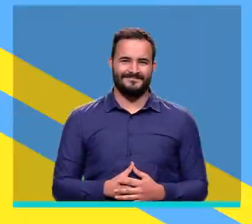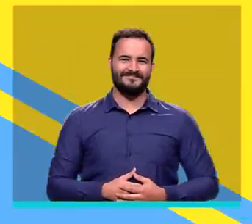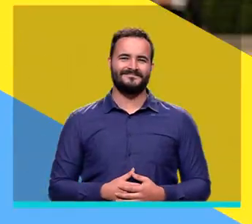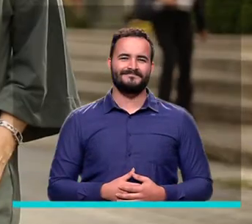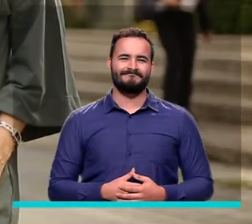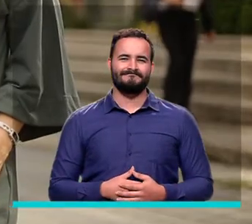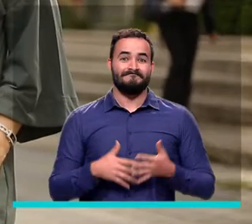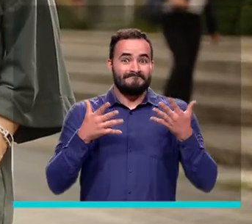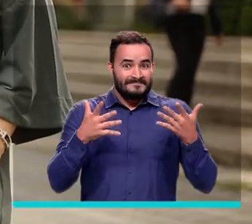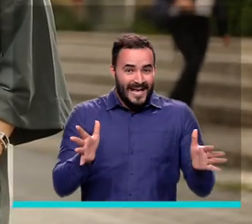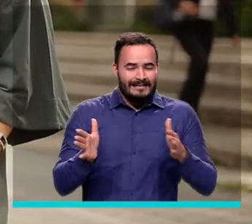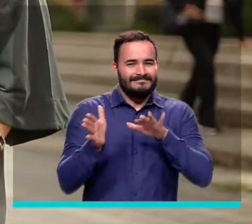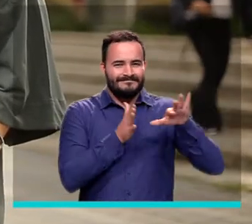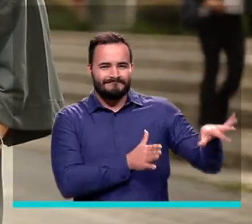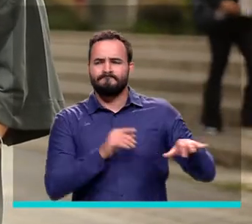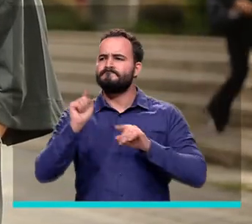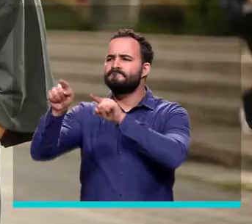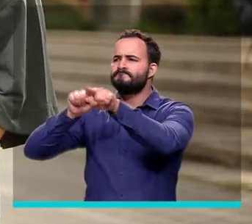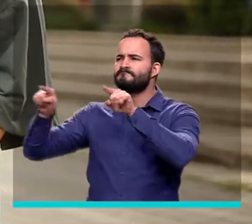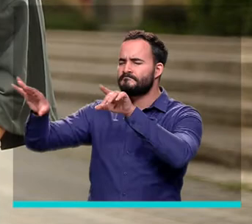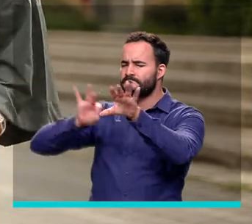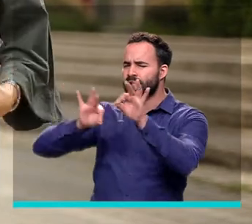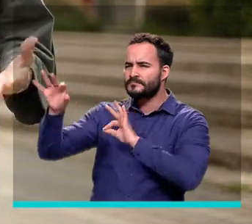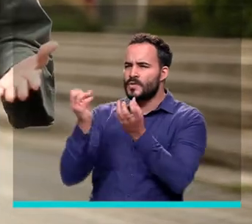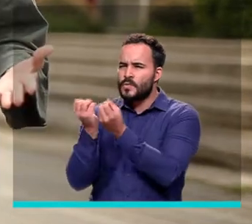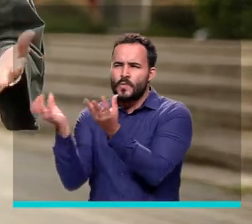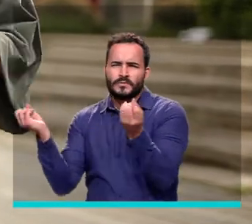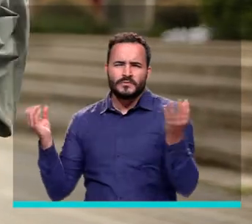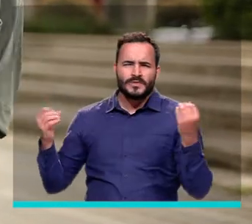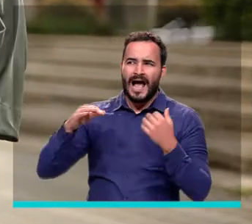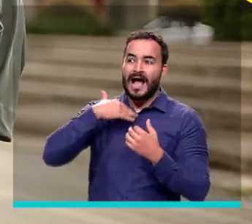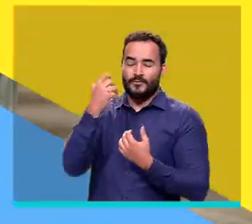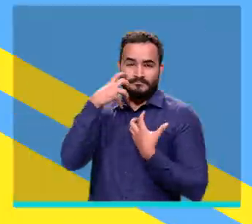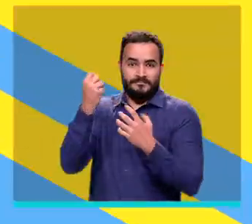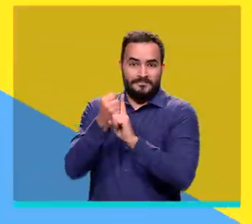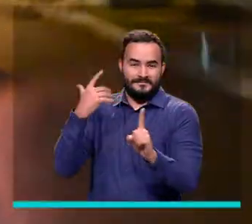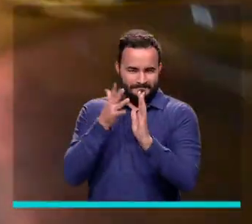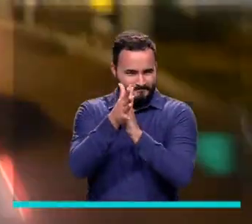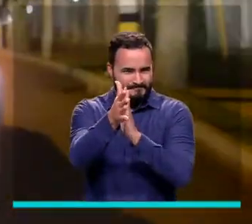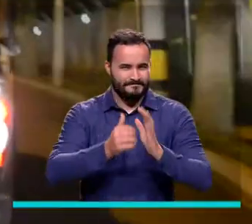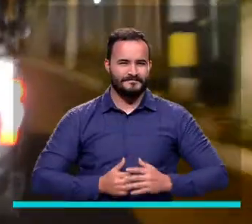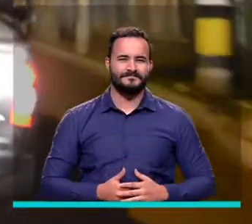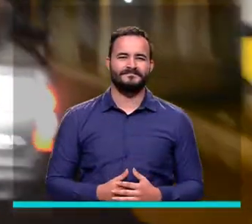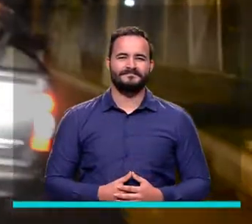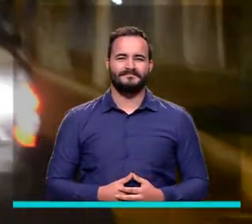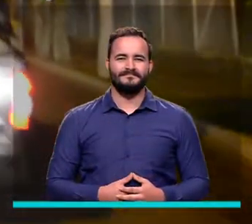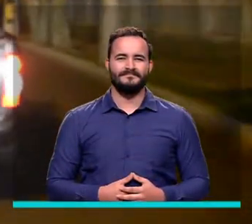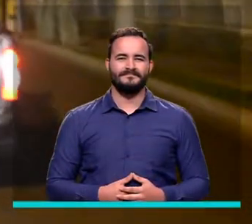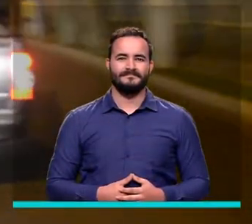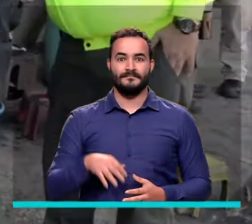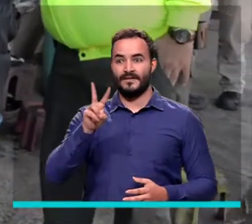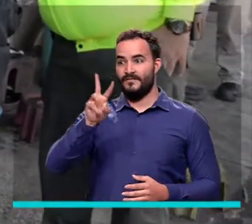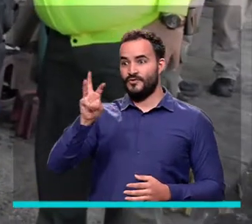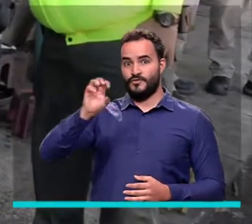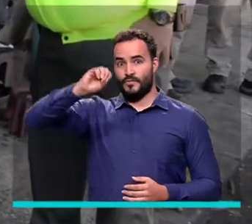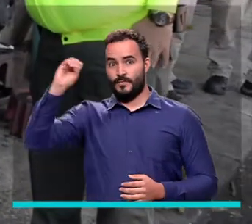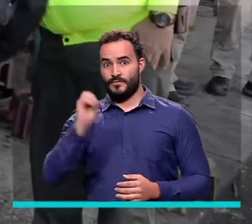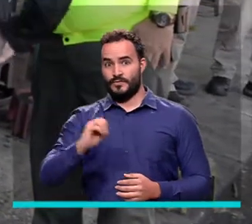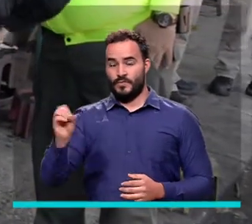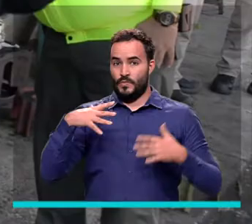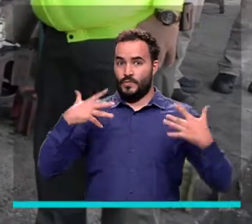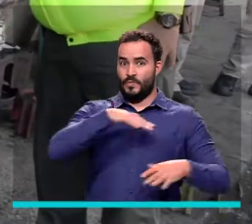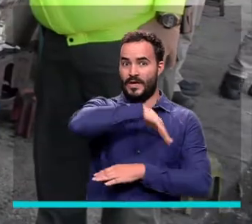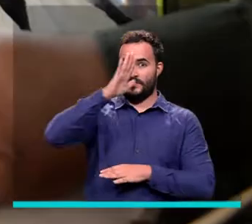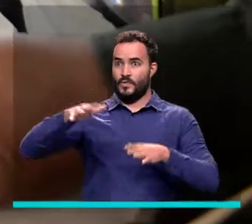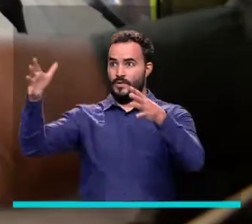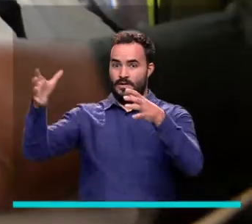Es tiempo de conocer los hechos, datos y cifras más destacadas de la semana. Con un 28%, la